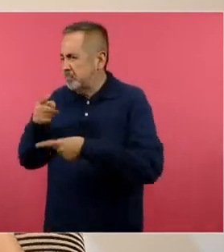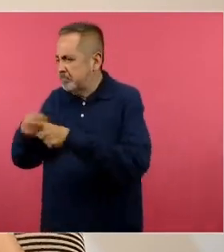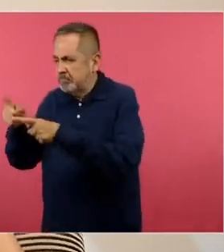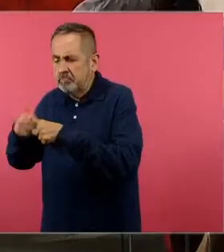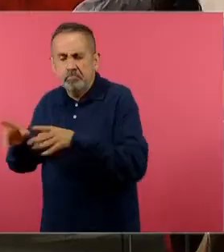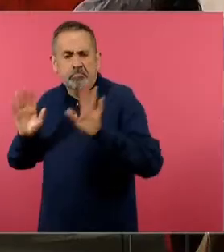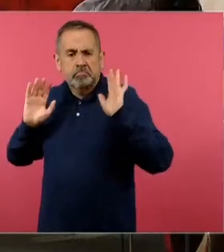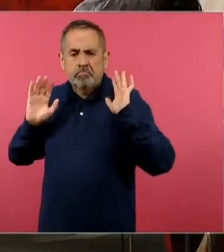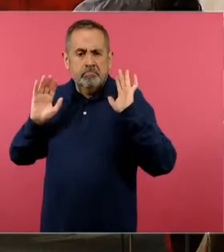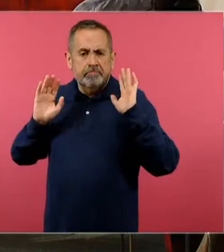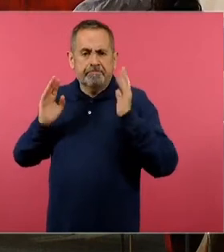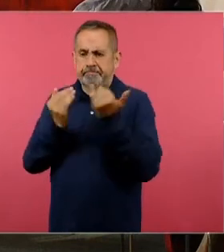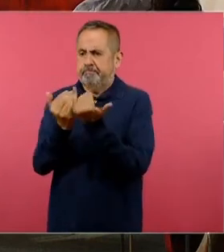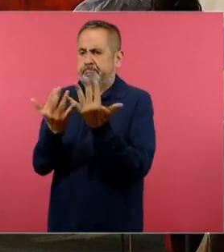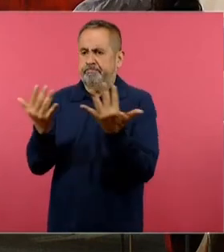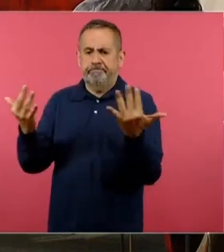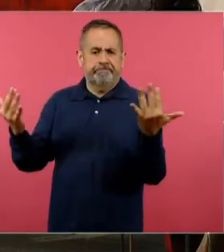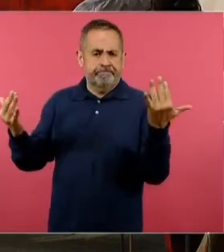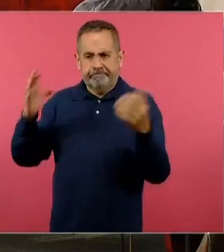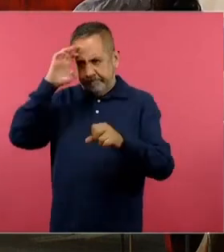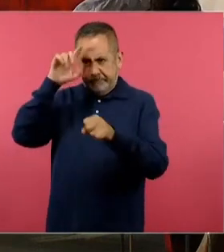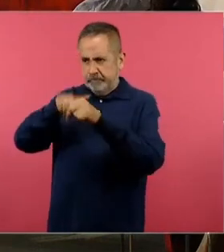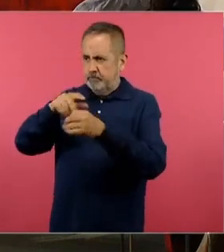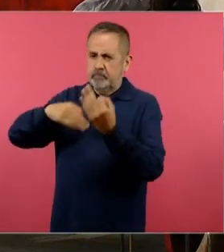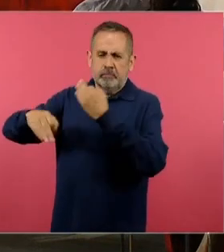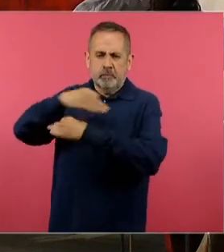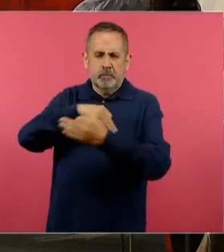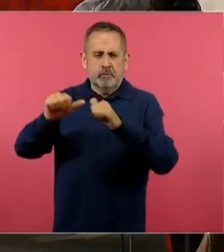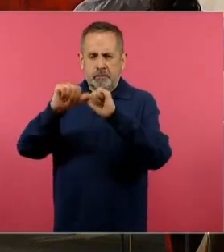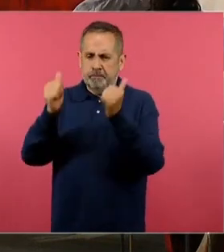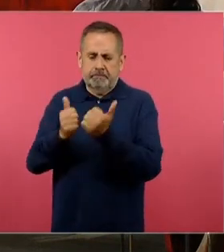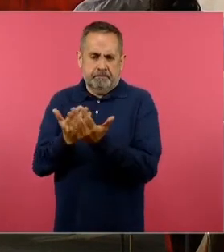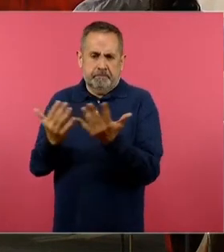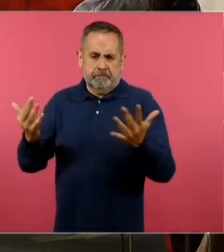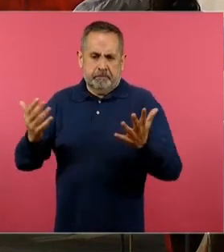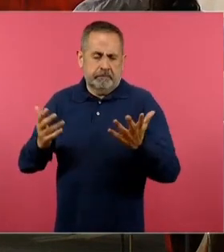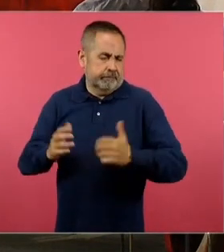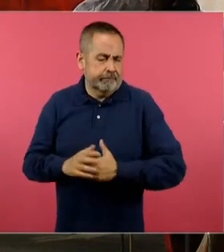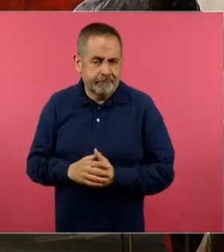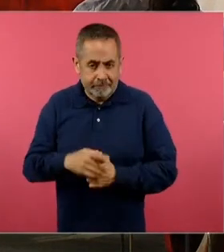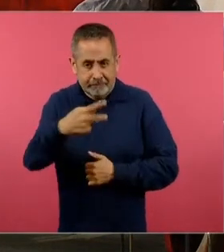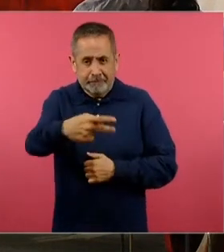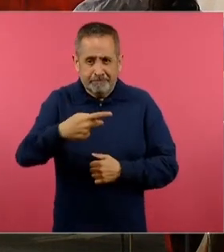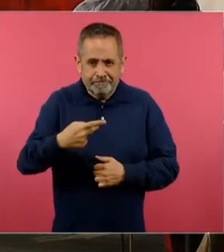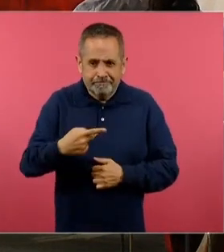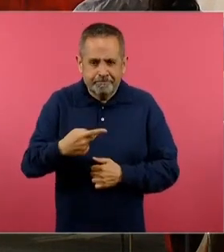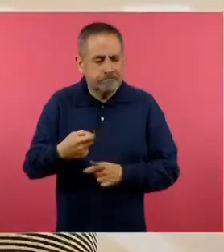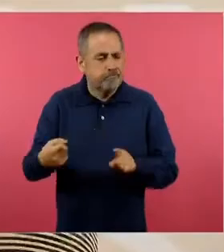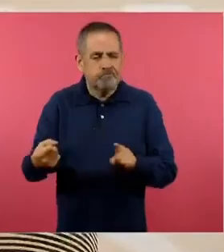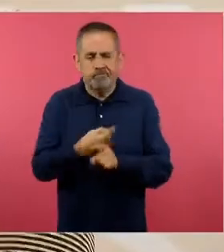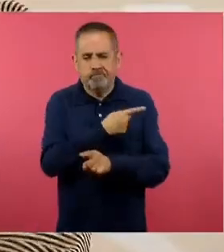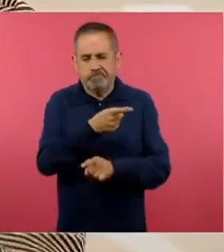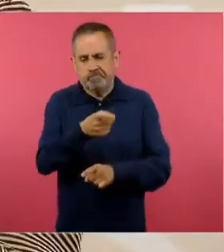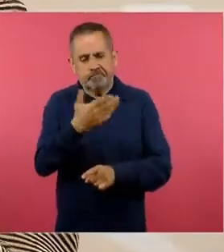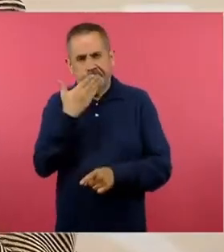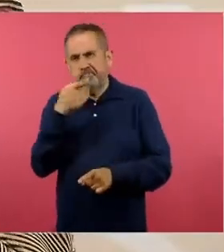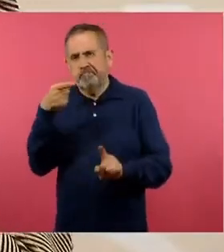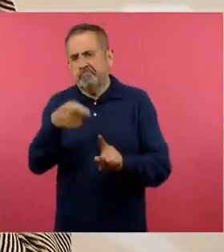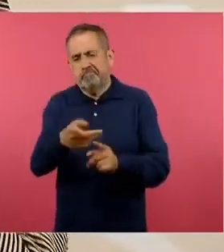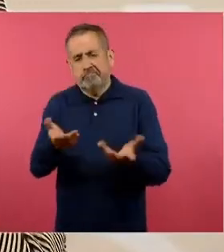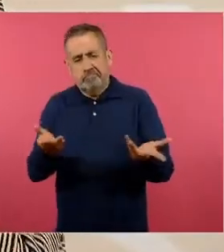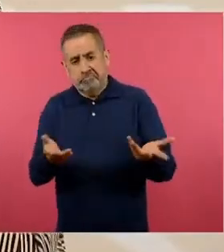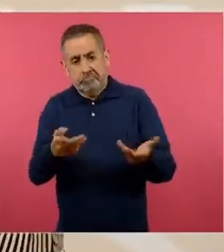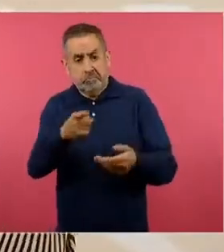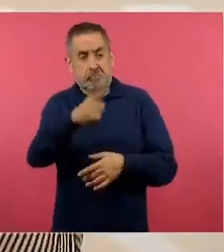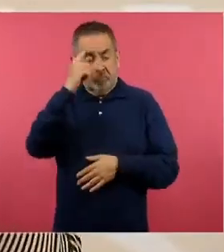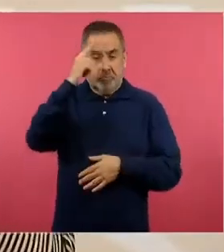que responden a una visión pluralista de la cultura y del arte entonces me parece que la pregunta es desafortunada en ese sentido porque lo que hace